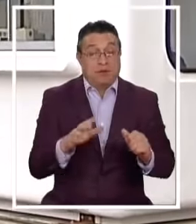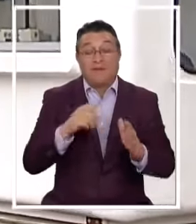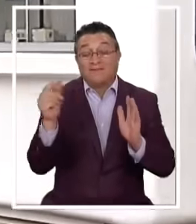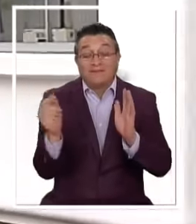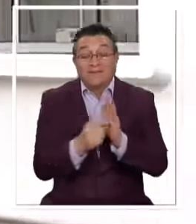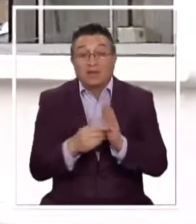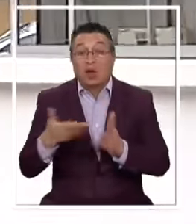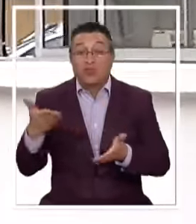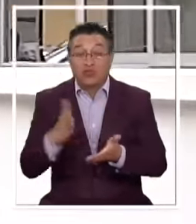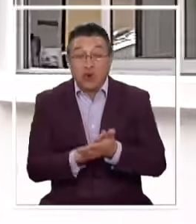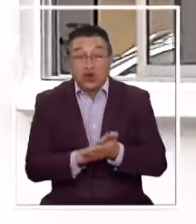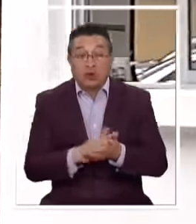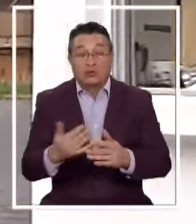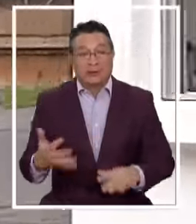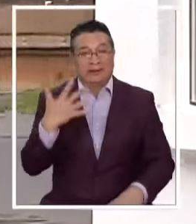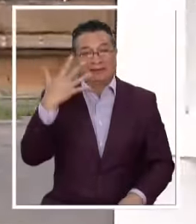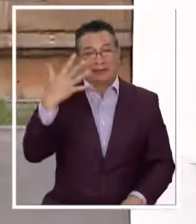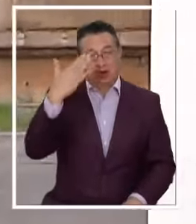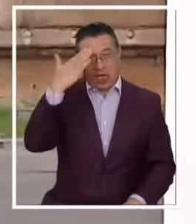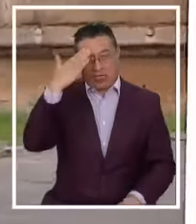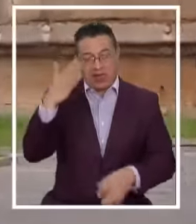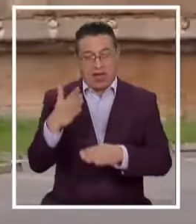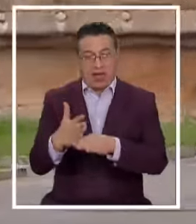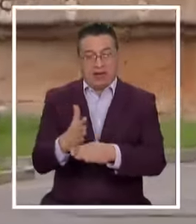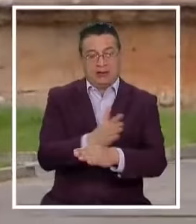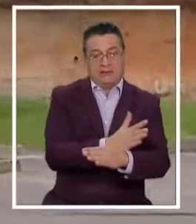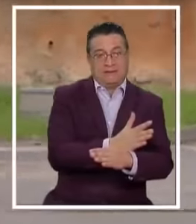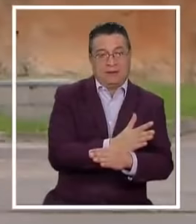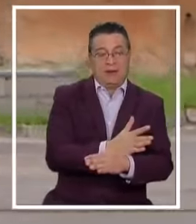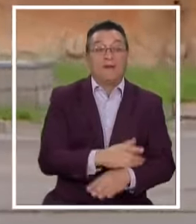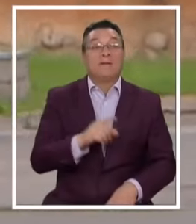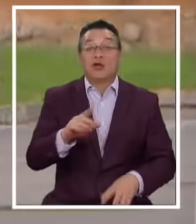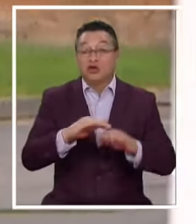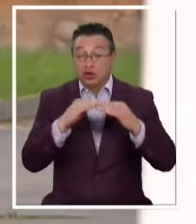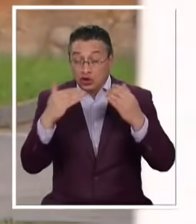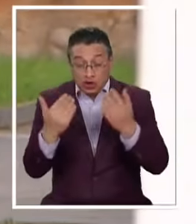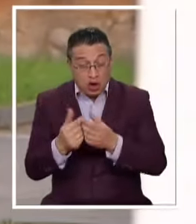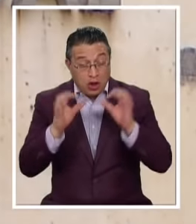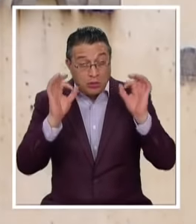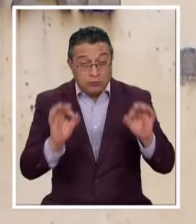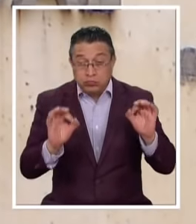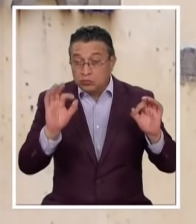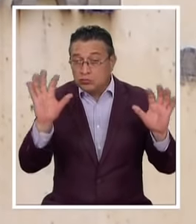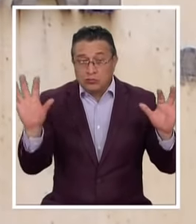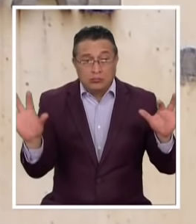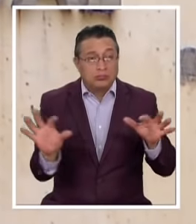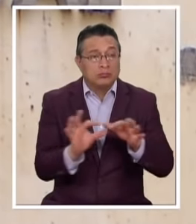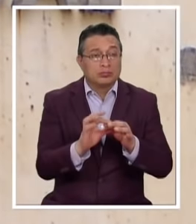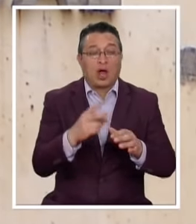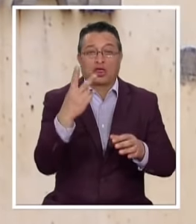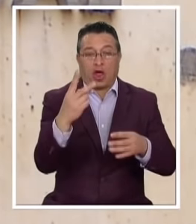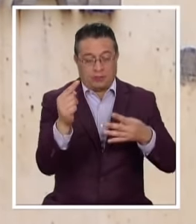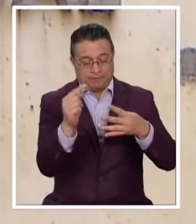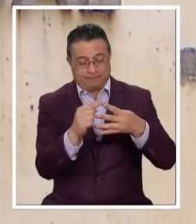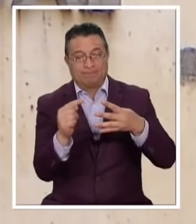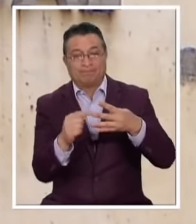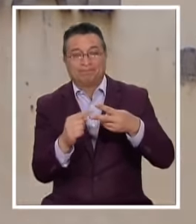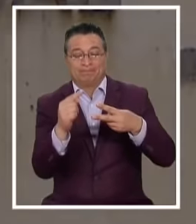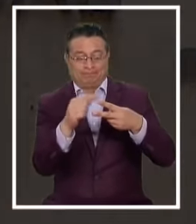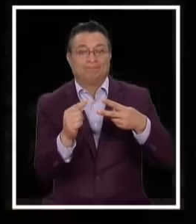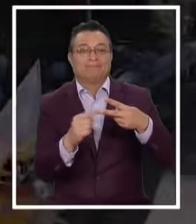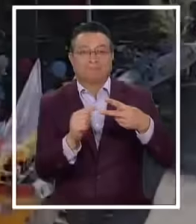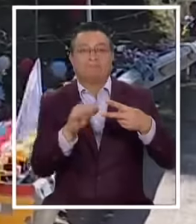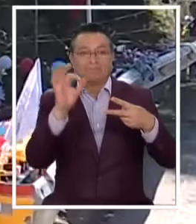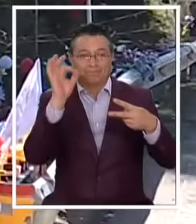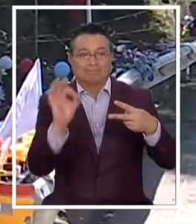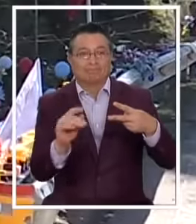muerte Que sería De cinco días Todo esto Habría configurado Entonces Estas dos causas Serían las principales